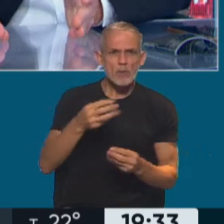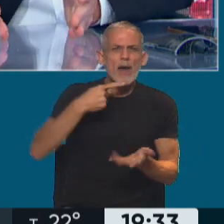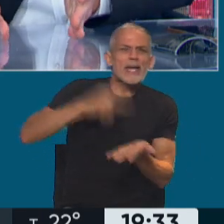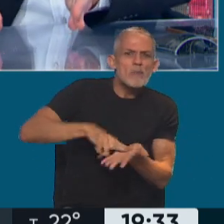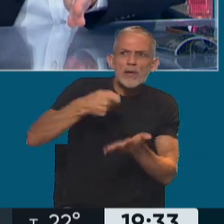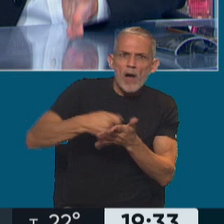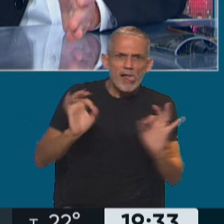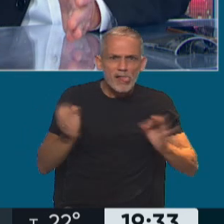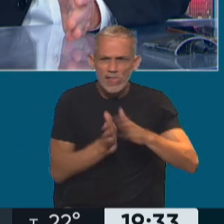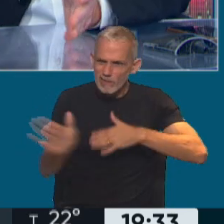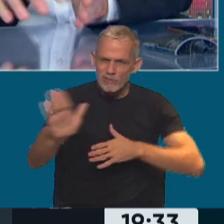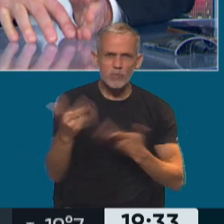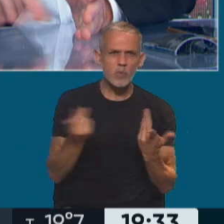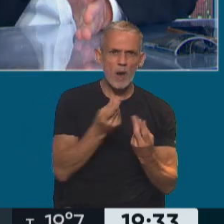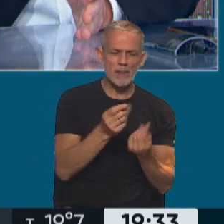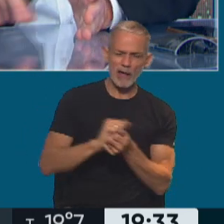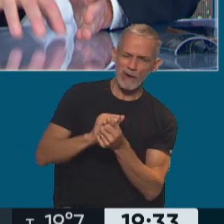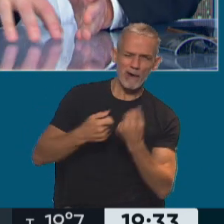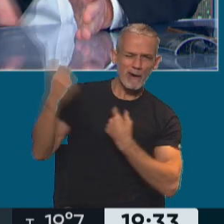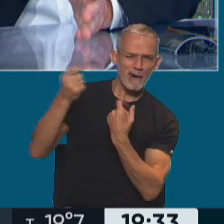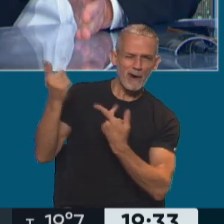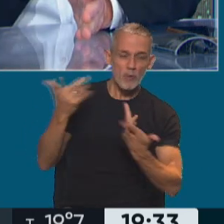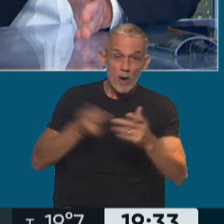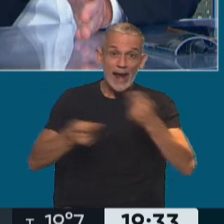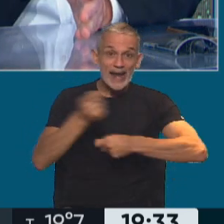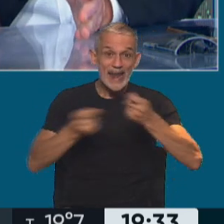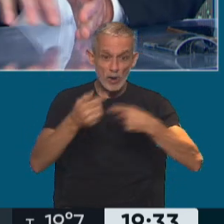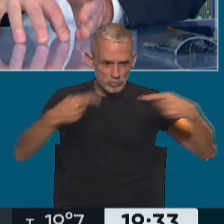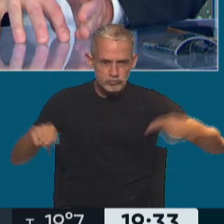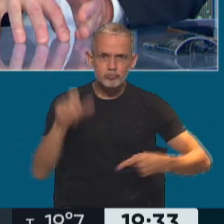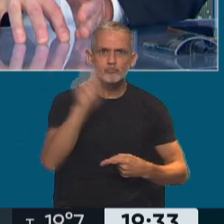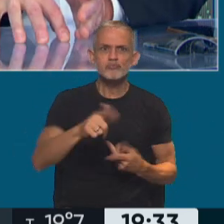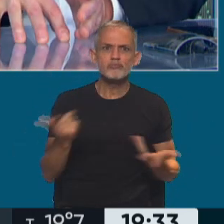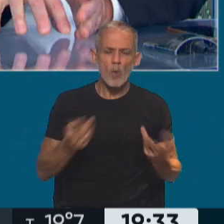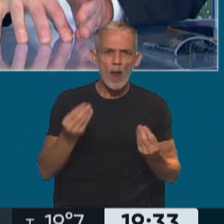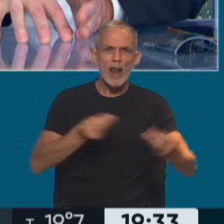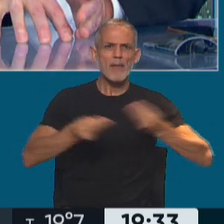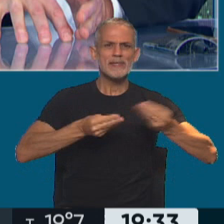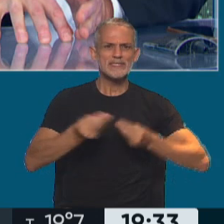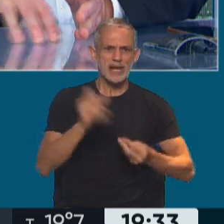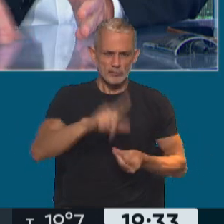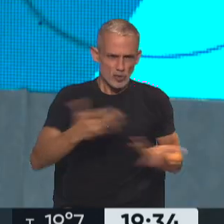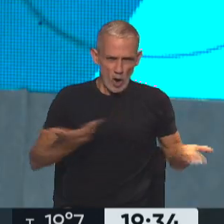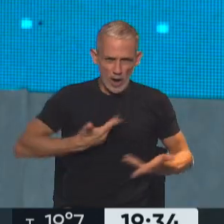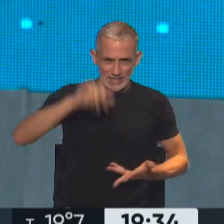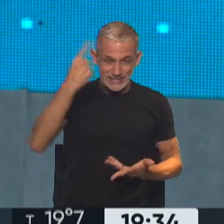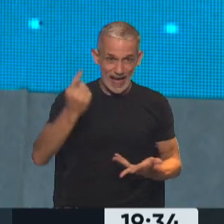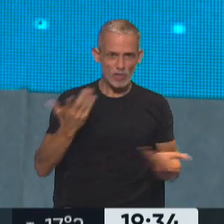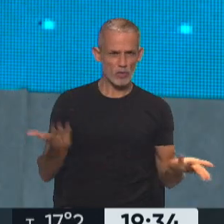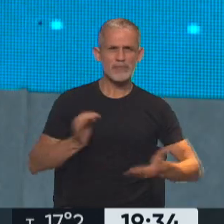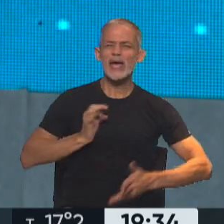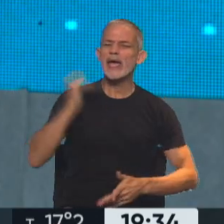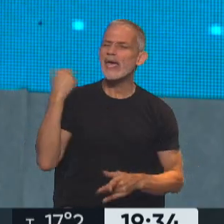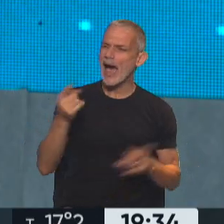impositiva, puede haber lavado de activos, y además puede haber negocios con cosas que tienen que ver con la administración. Claro, aparte, ¿en qué